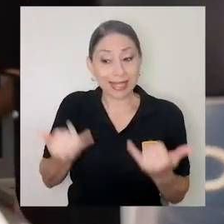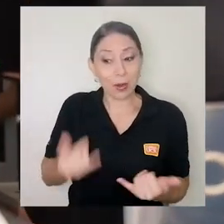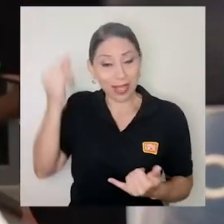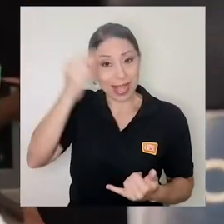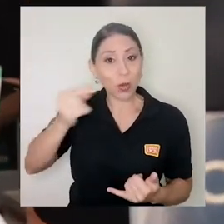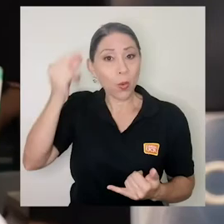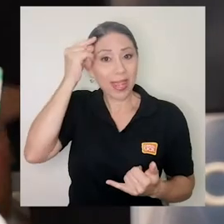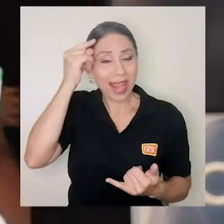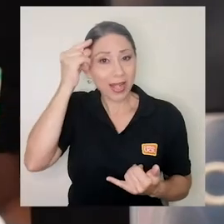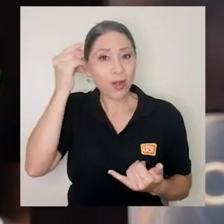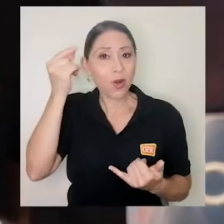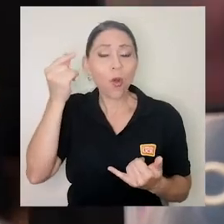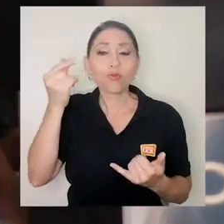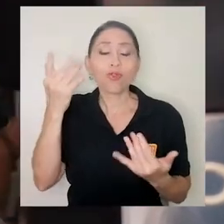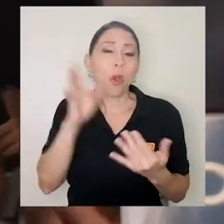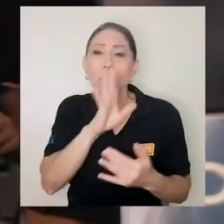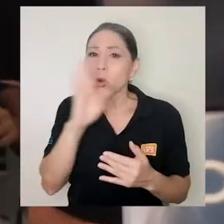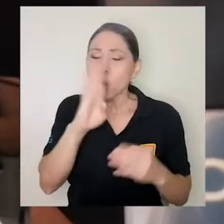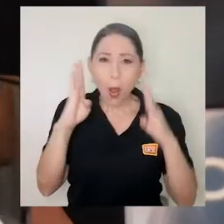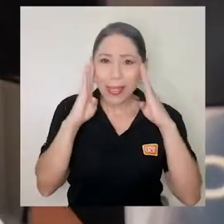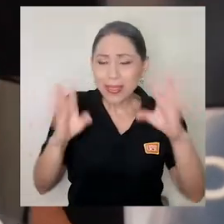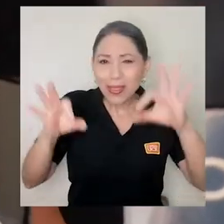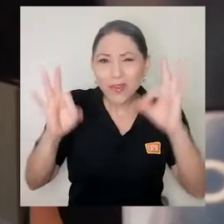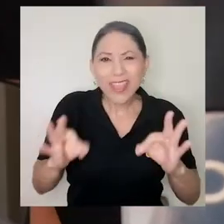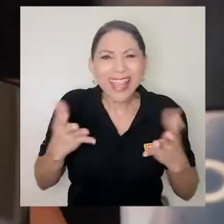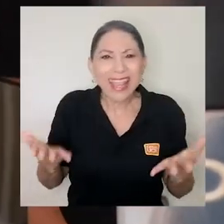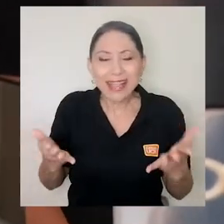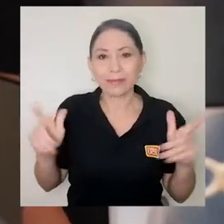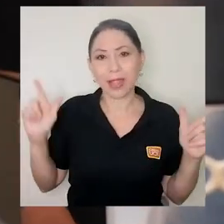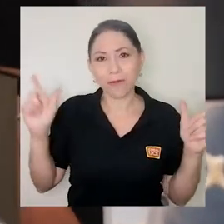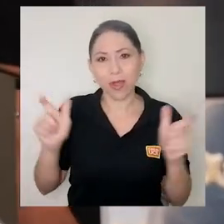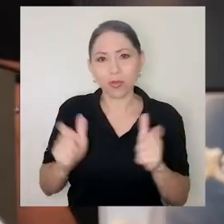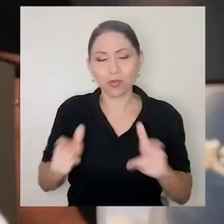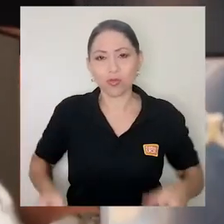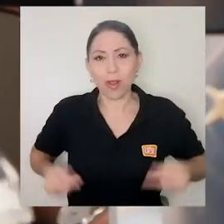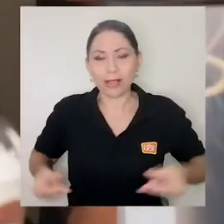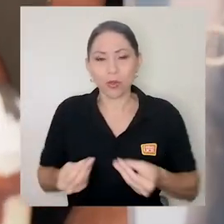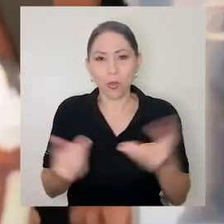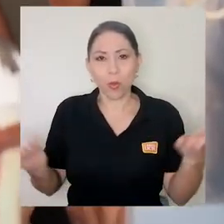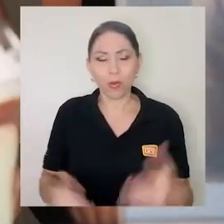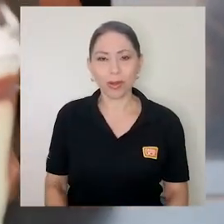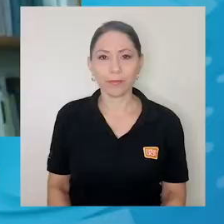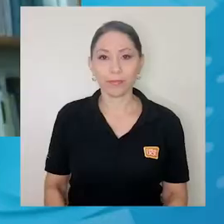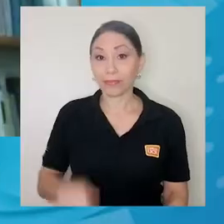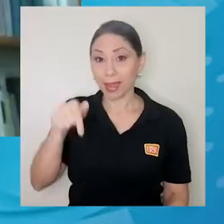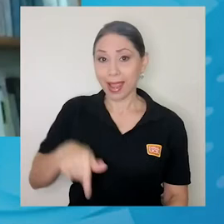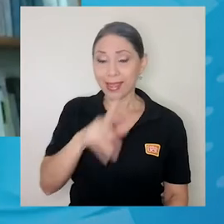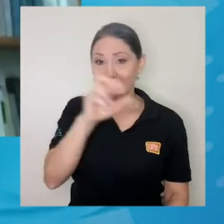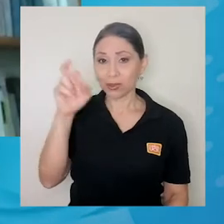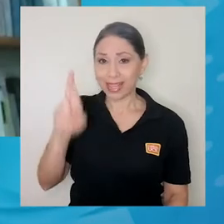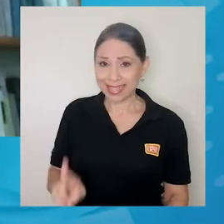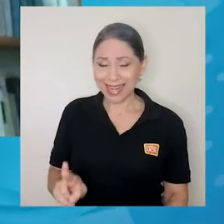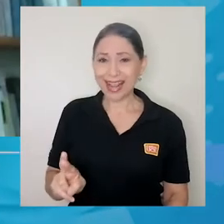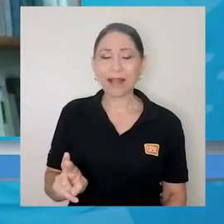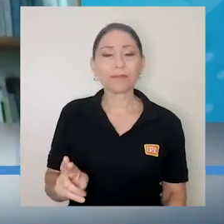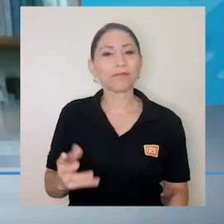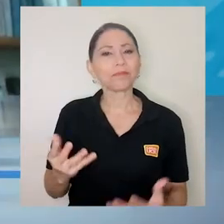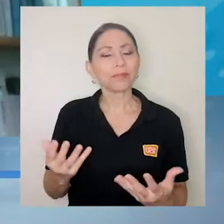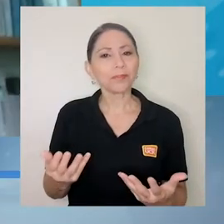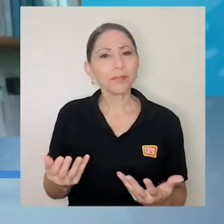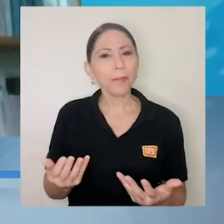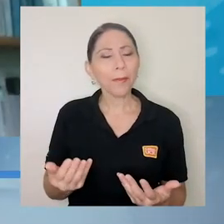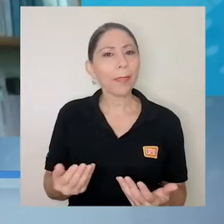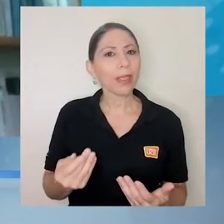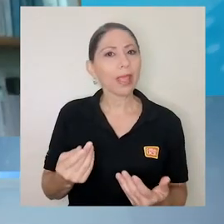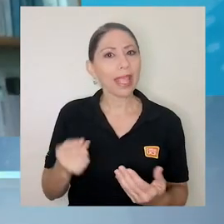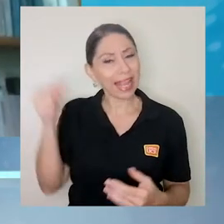dejado pasar por alto ha sido la reducción del gasto público. En Costa Rica, una tendencia bastante